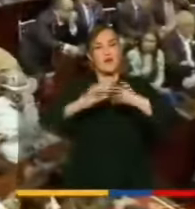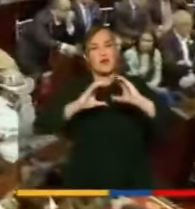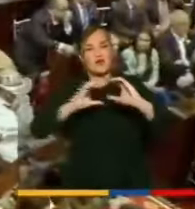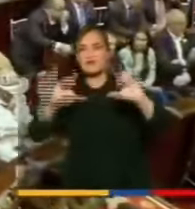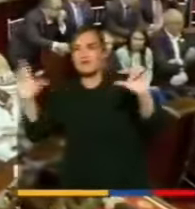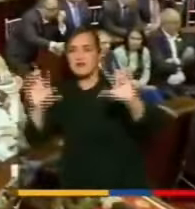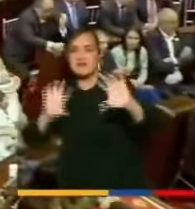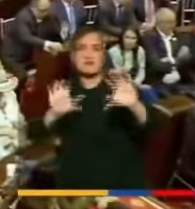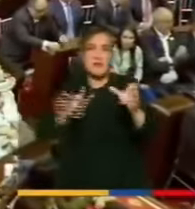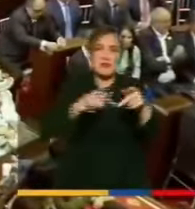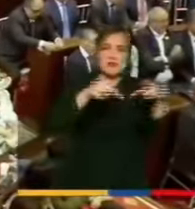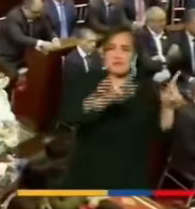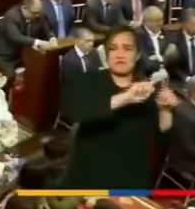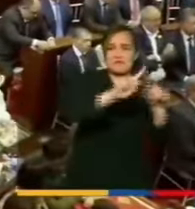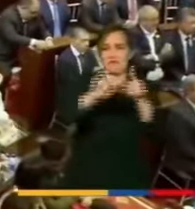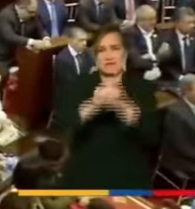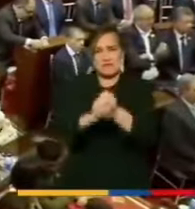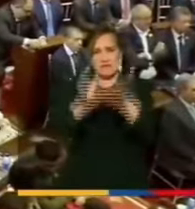señores.